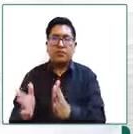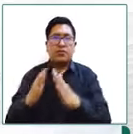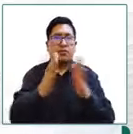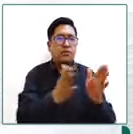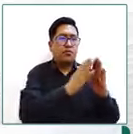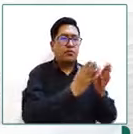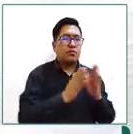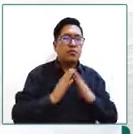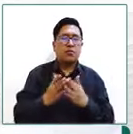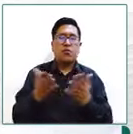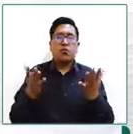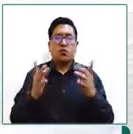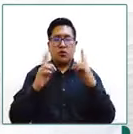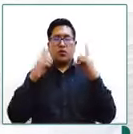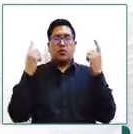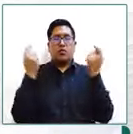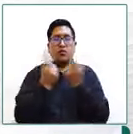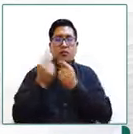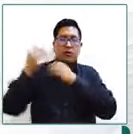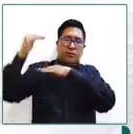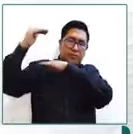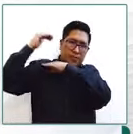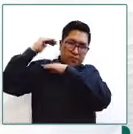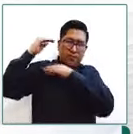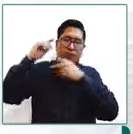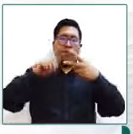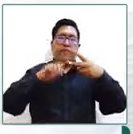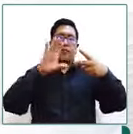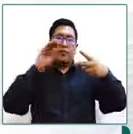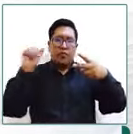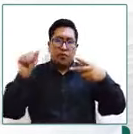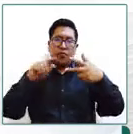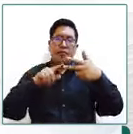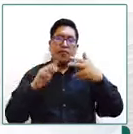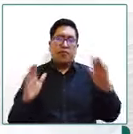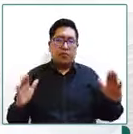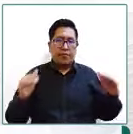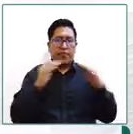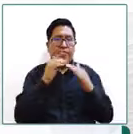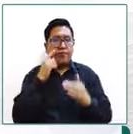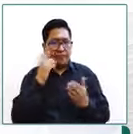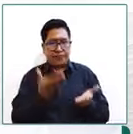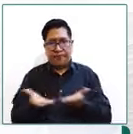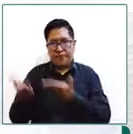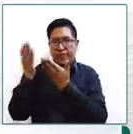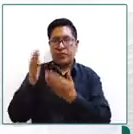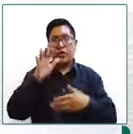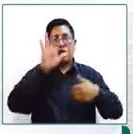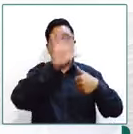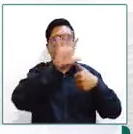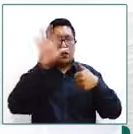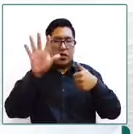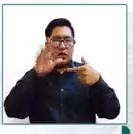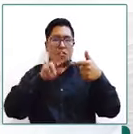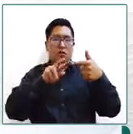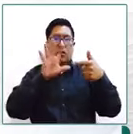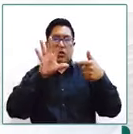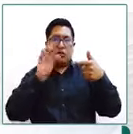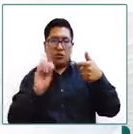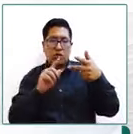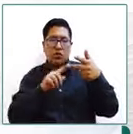encontrarían en los departamentos de Santa Cruz Cochabamba y La Paz como pueden ver 55 50 y 20